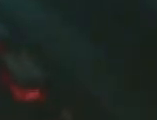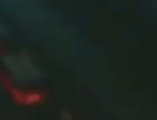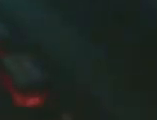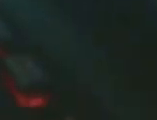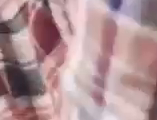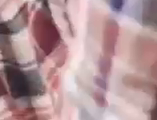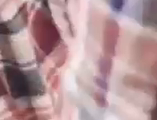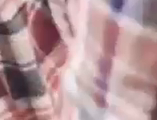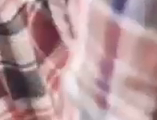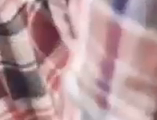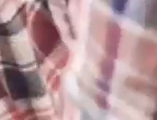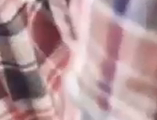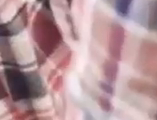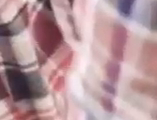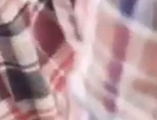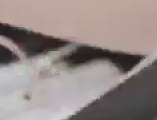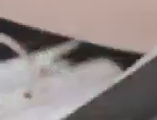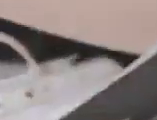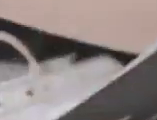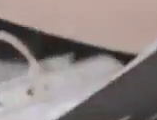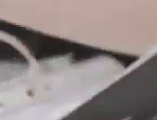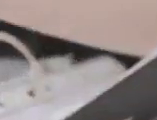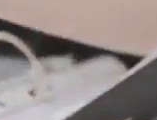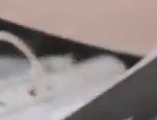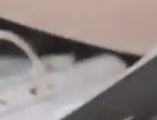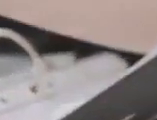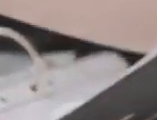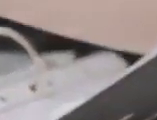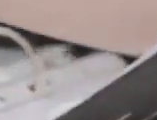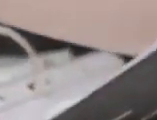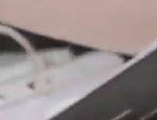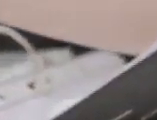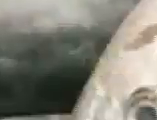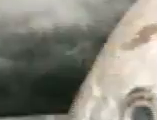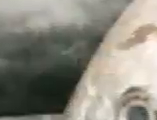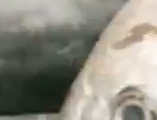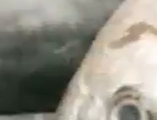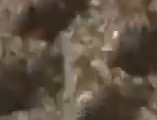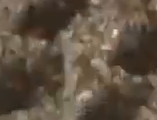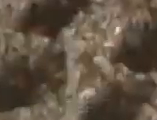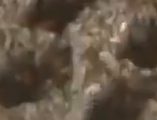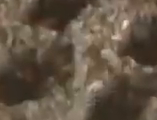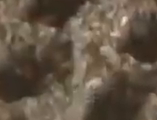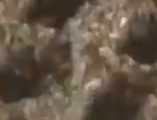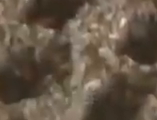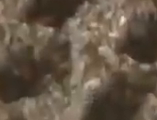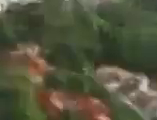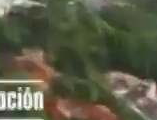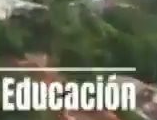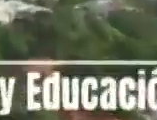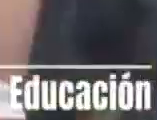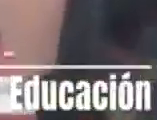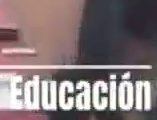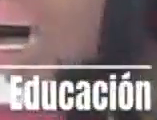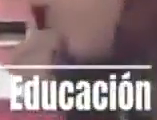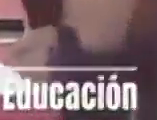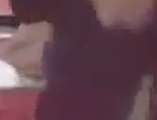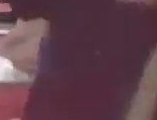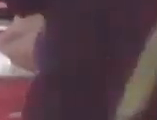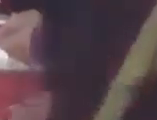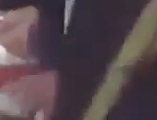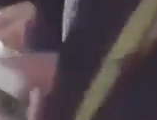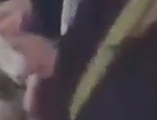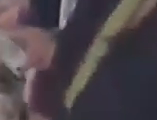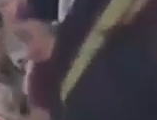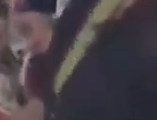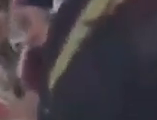informática, construcción civil, distribución y logística, pesca y agricultura, turismo y educación.